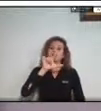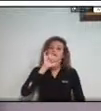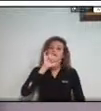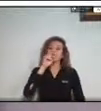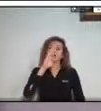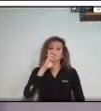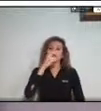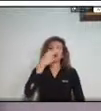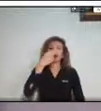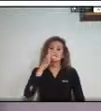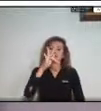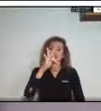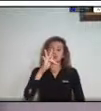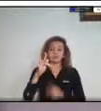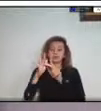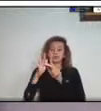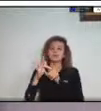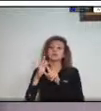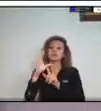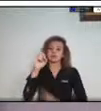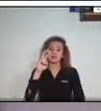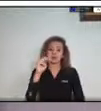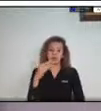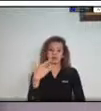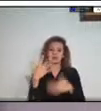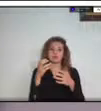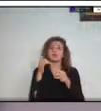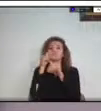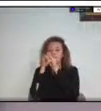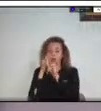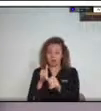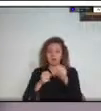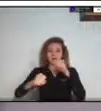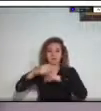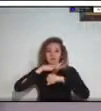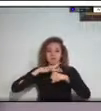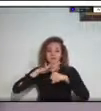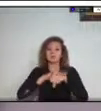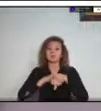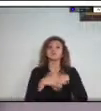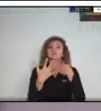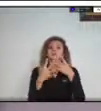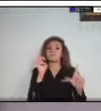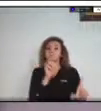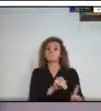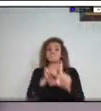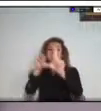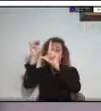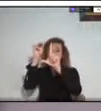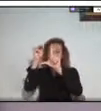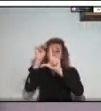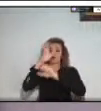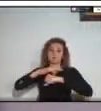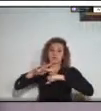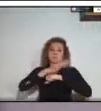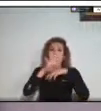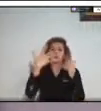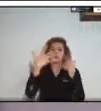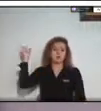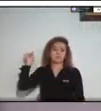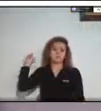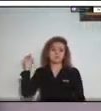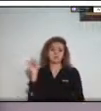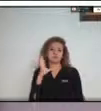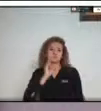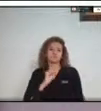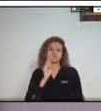ambiental magíster en gestión integrada de medio ambiente calidad y prevención con más de 12 años de experiencia en el sector oil gas